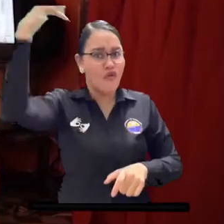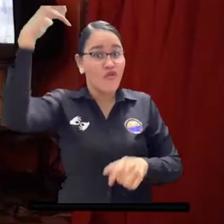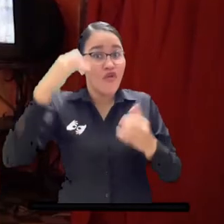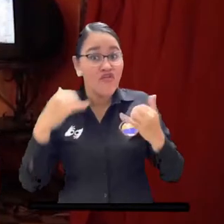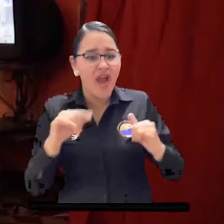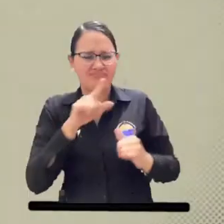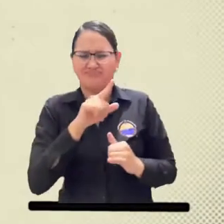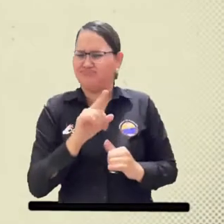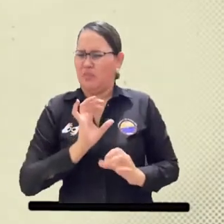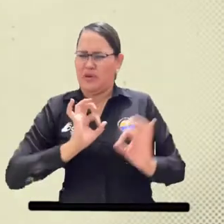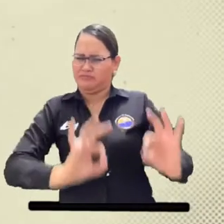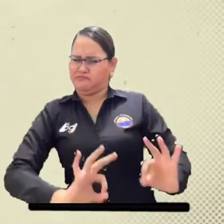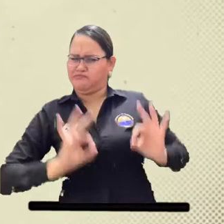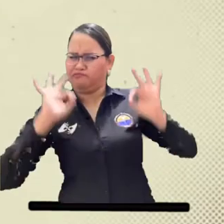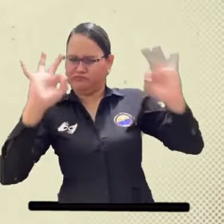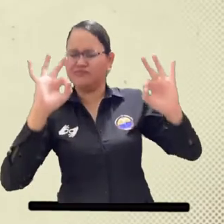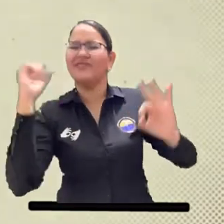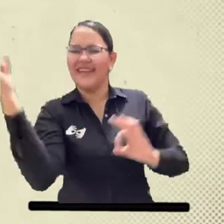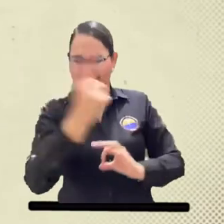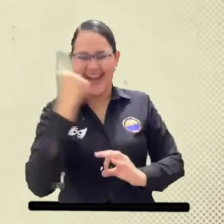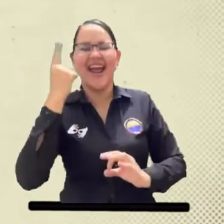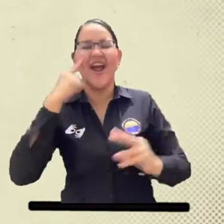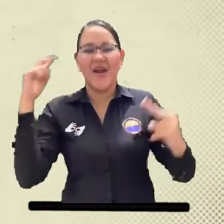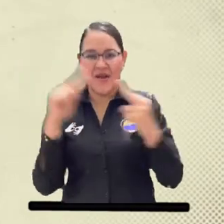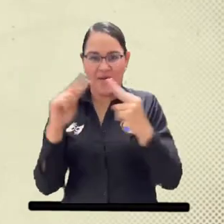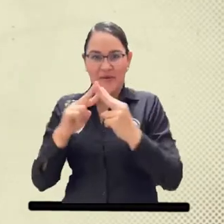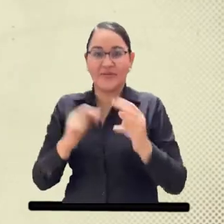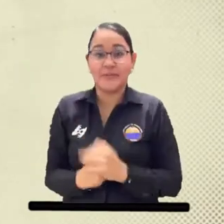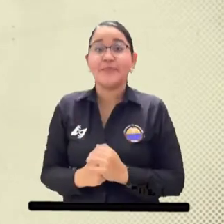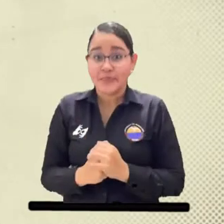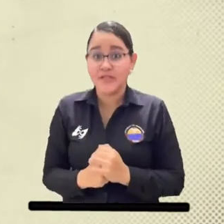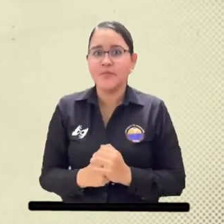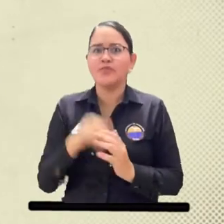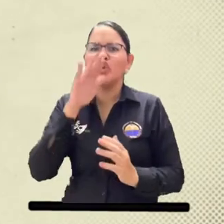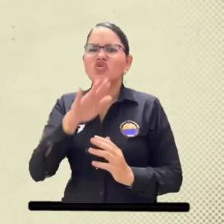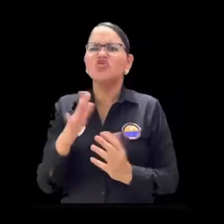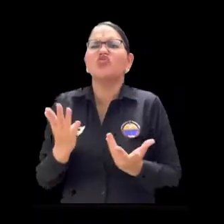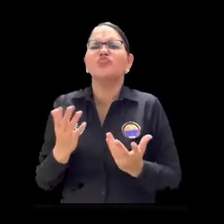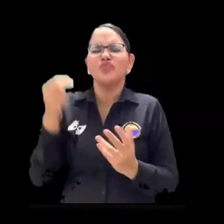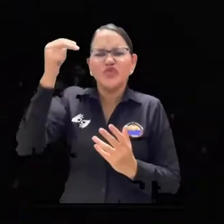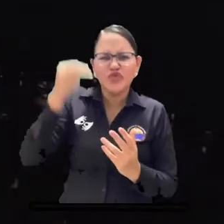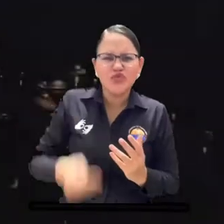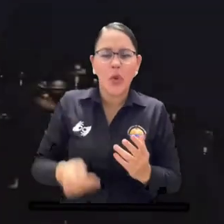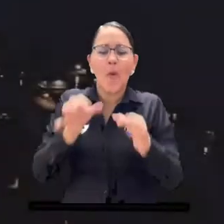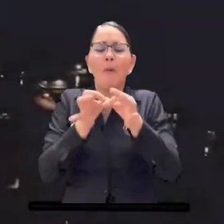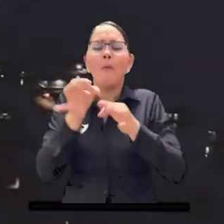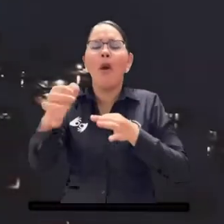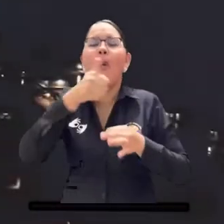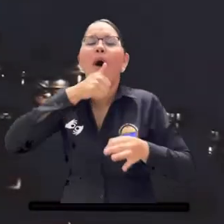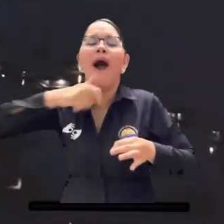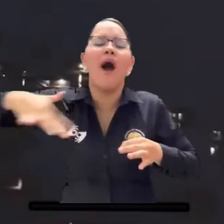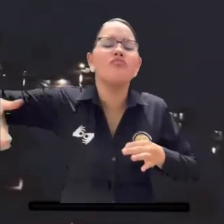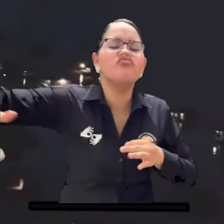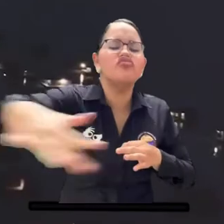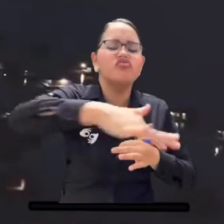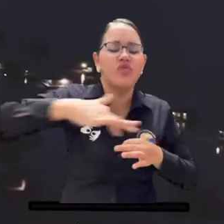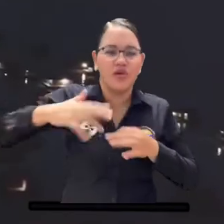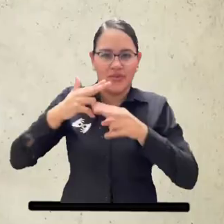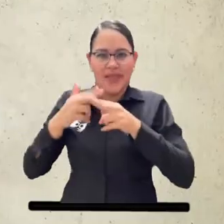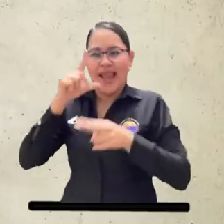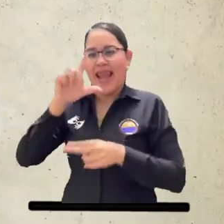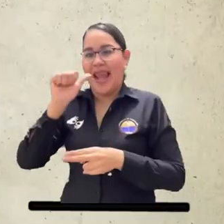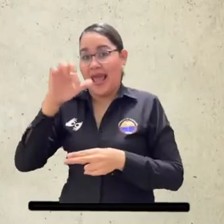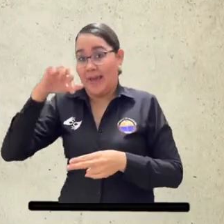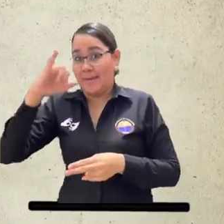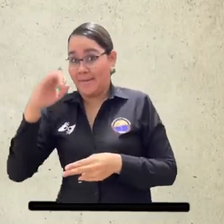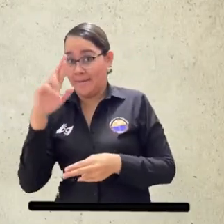profesionales. Es así como el proyecto Pueblo de Agua, Historias de la Piragua, liderado por la docente Soranis Marín Trejos